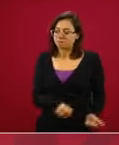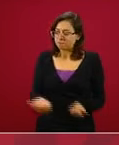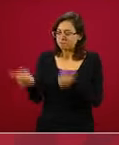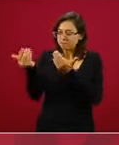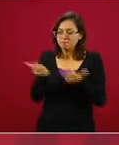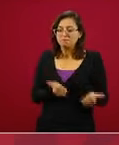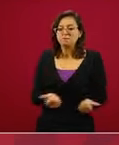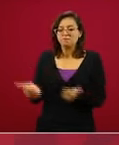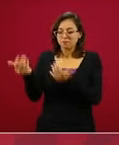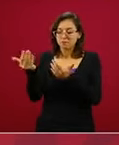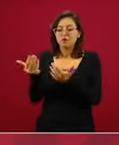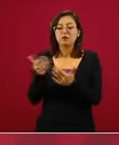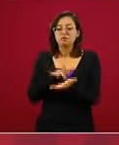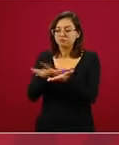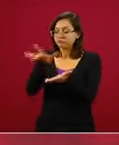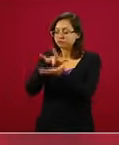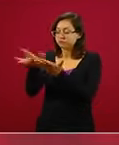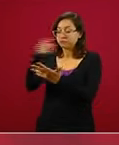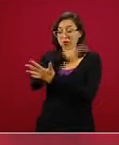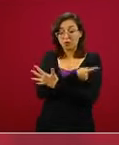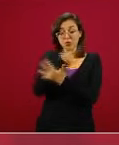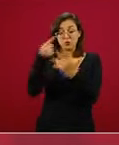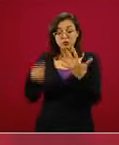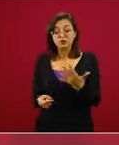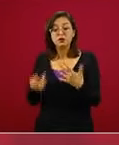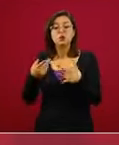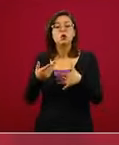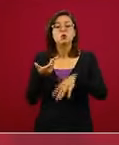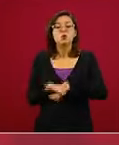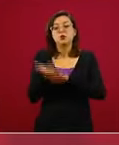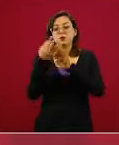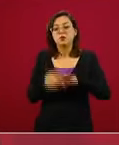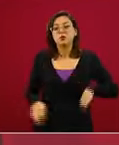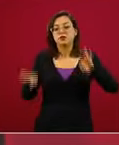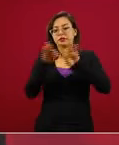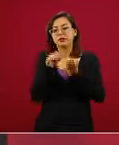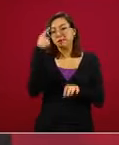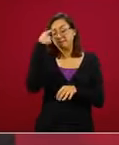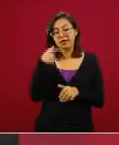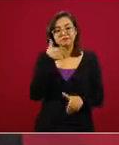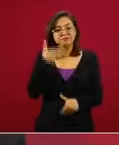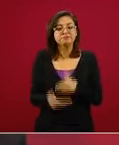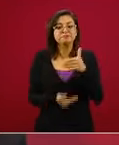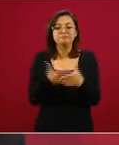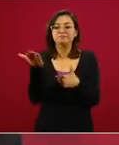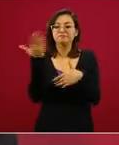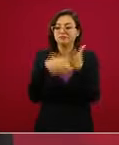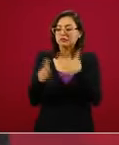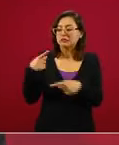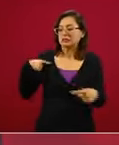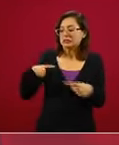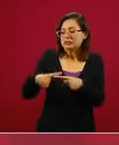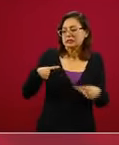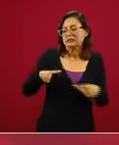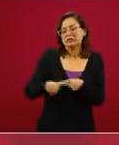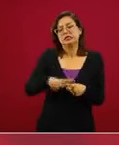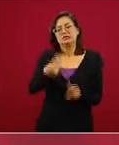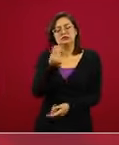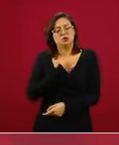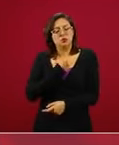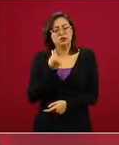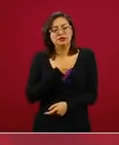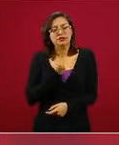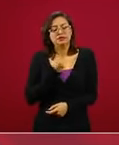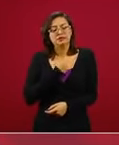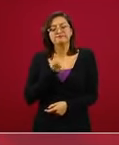a casas esto ha sido fundamental para poder avanzar y salir adelante y soportar estos días que han sido muy